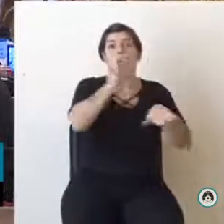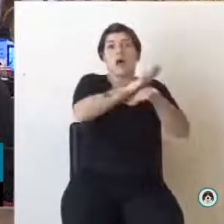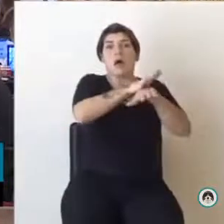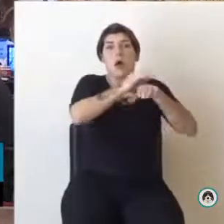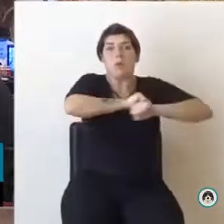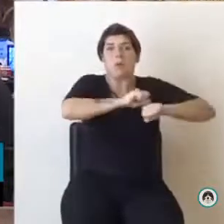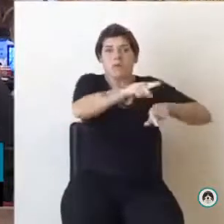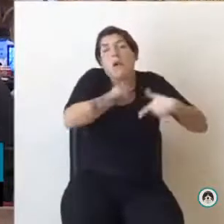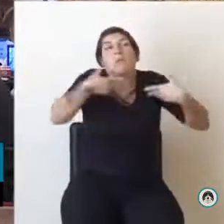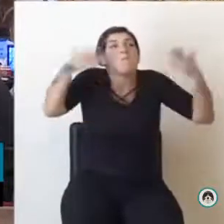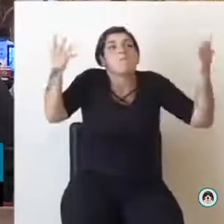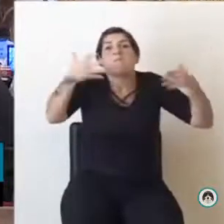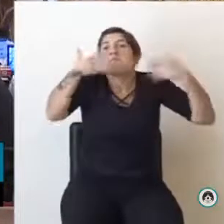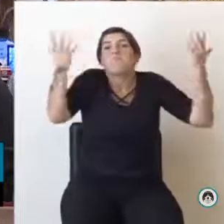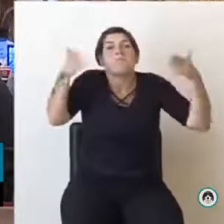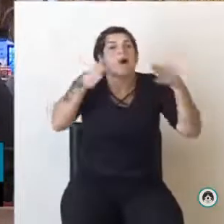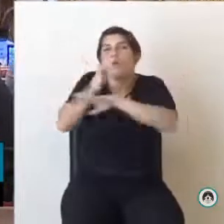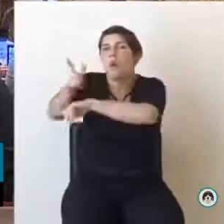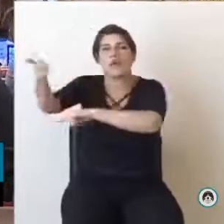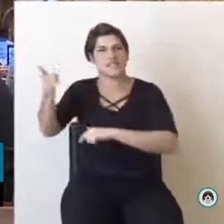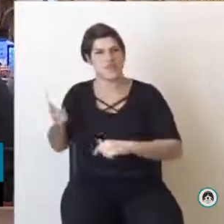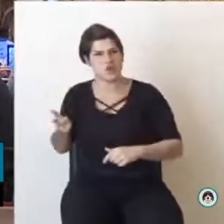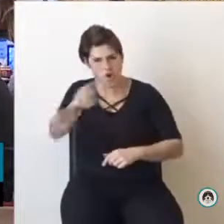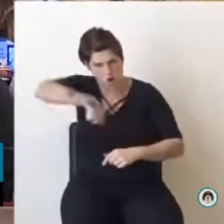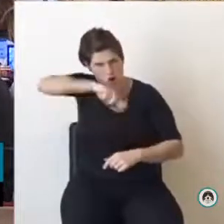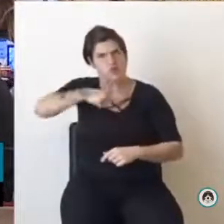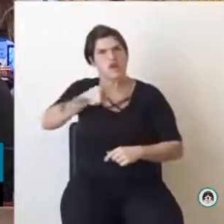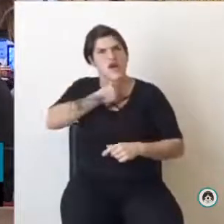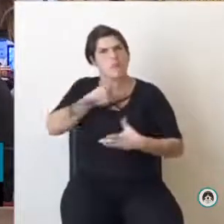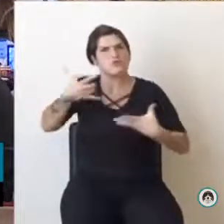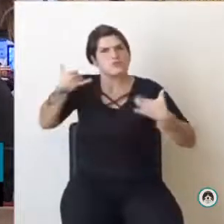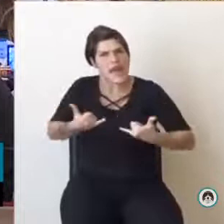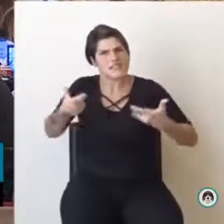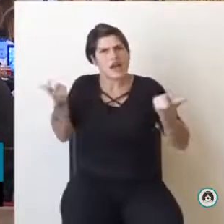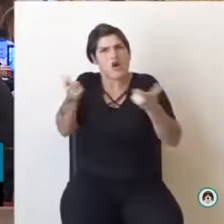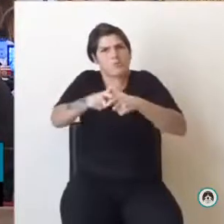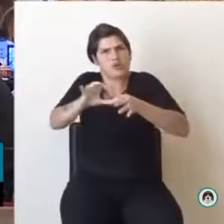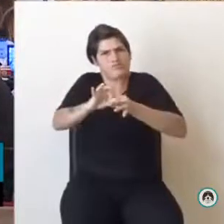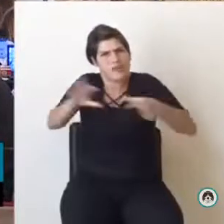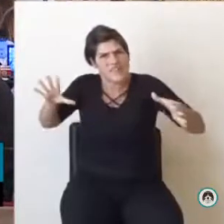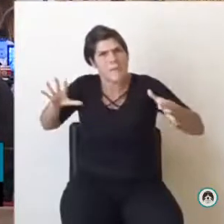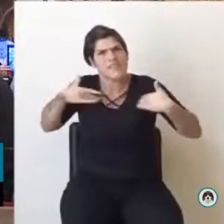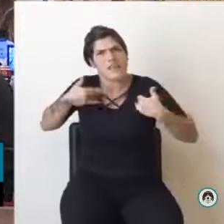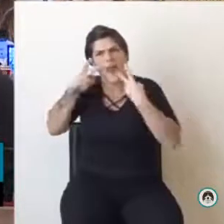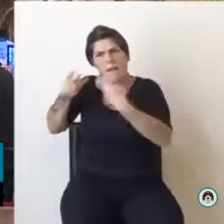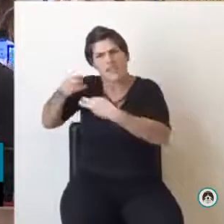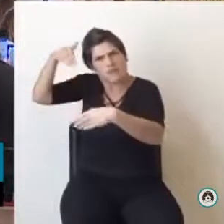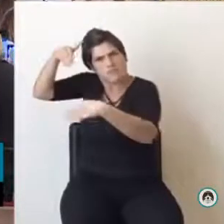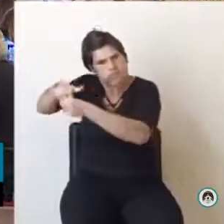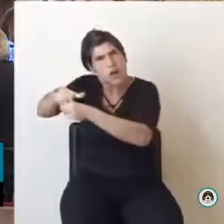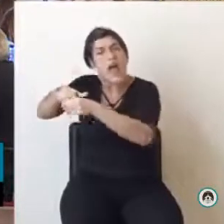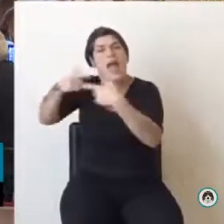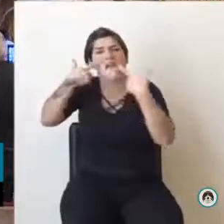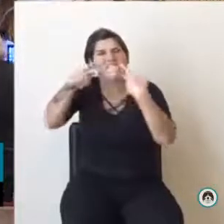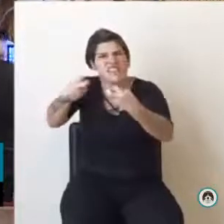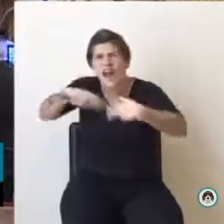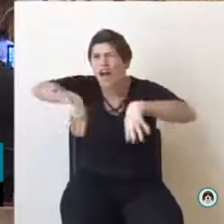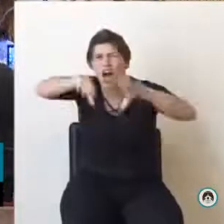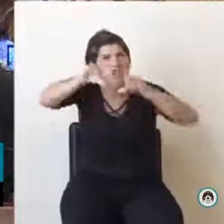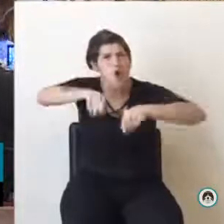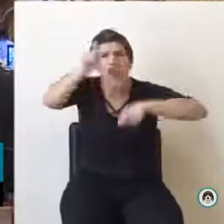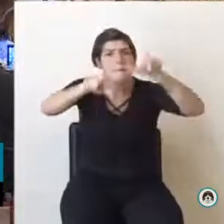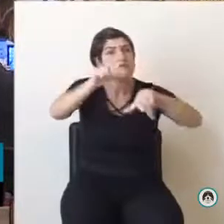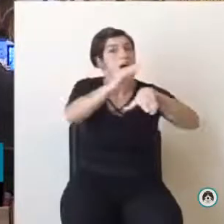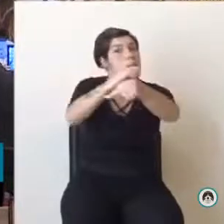Seguimos reclamando una comisión investigadora independiente y que se investigue a todos los responsables del Poder Judicial y del